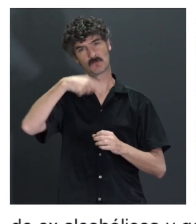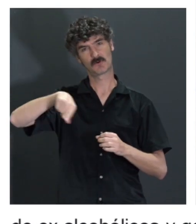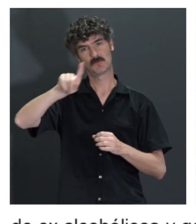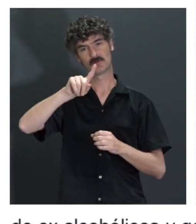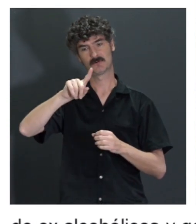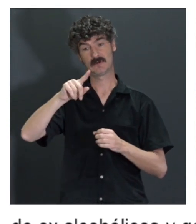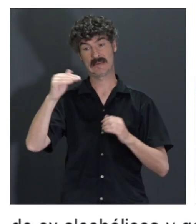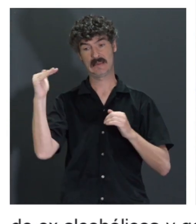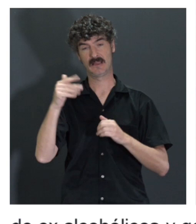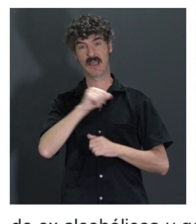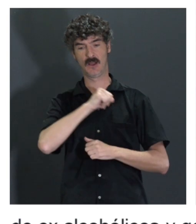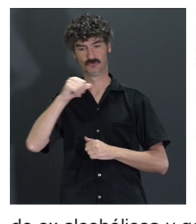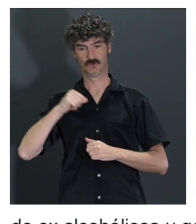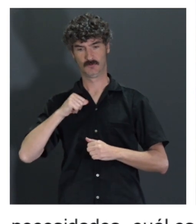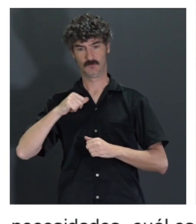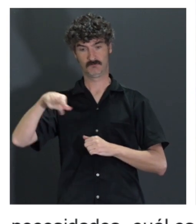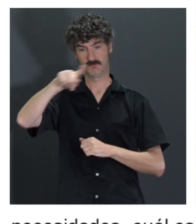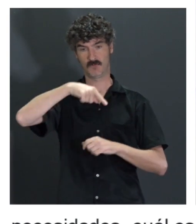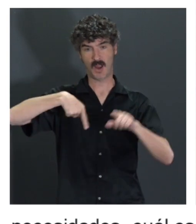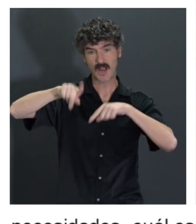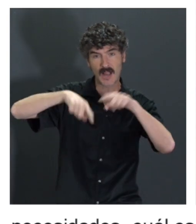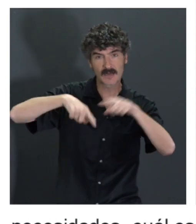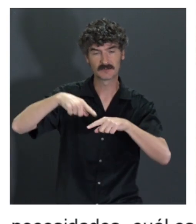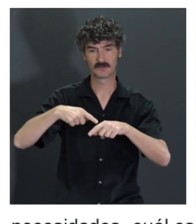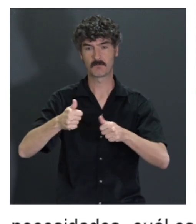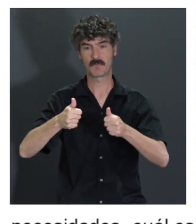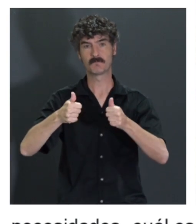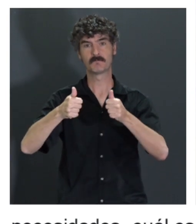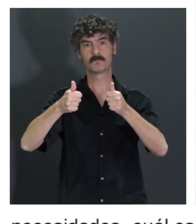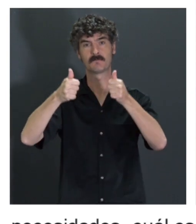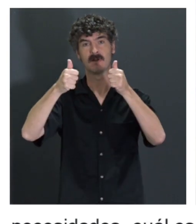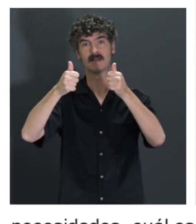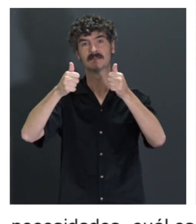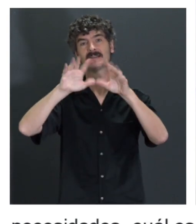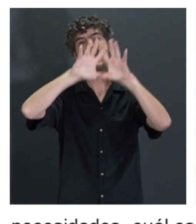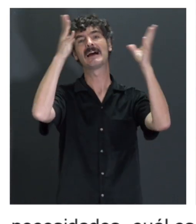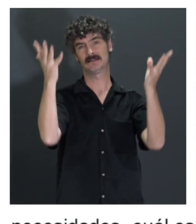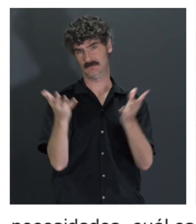vehículo autónomo vaya circulando por las carreteras. Y esto se está haciendo cada vez más a nivel internacional.